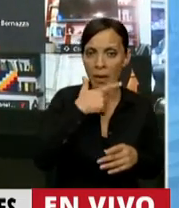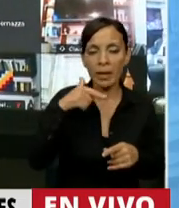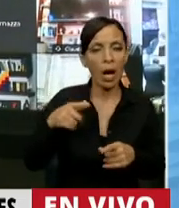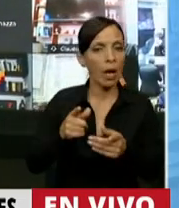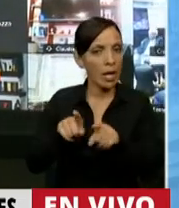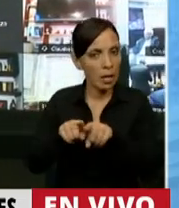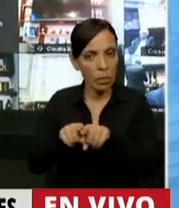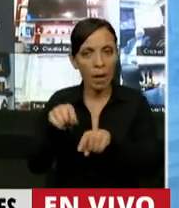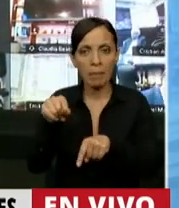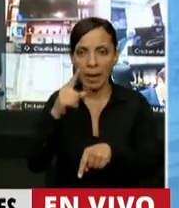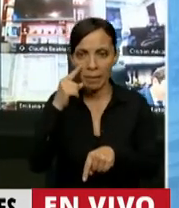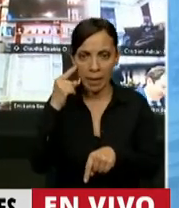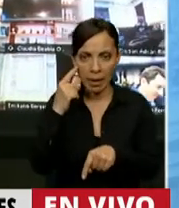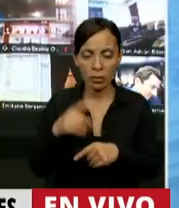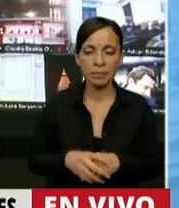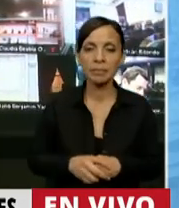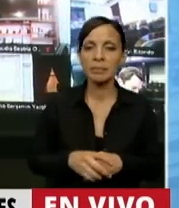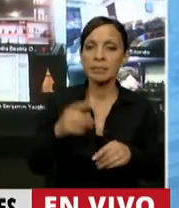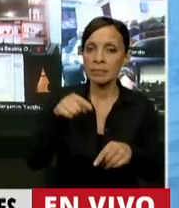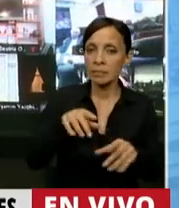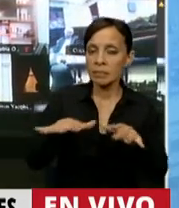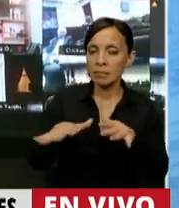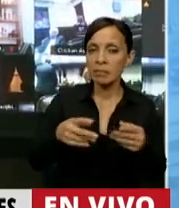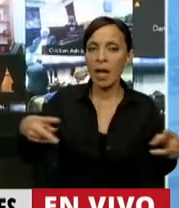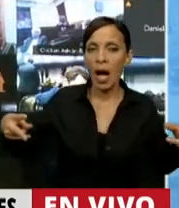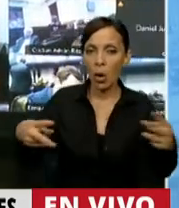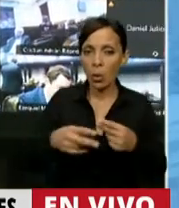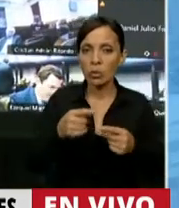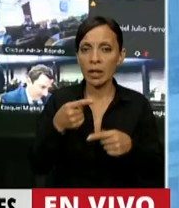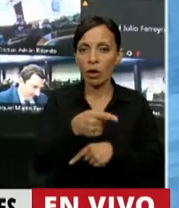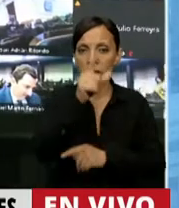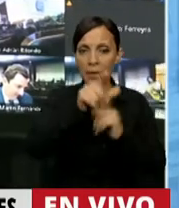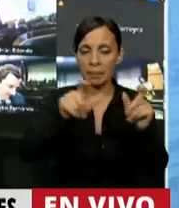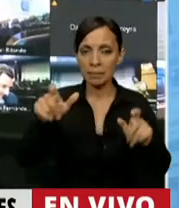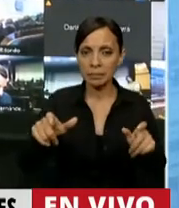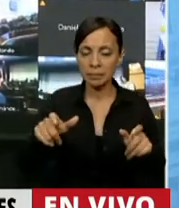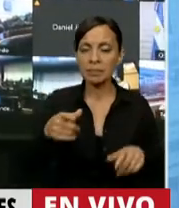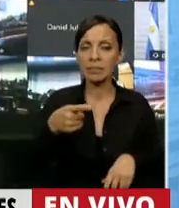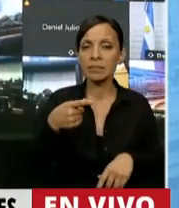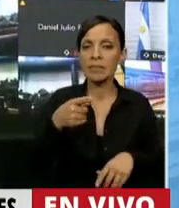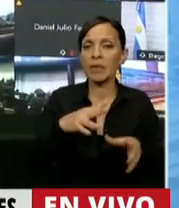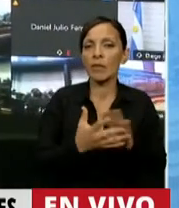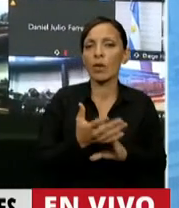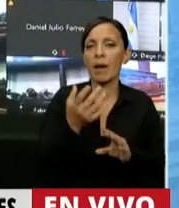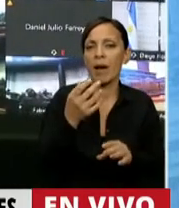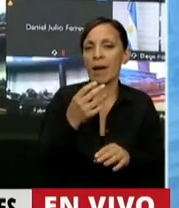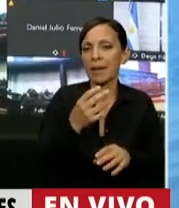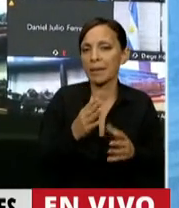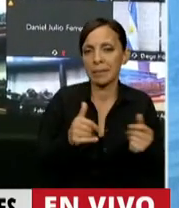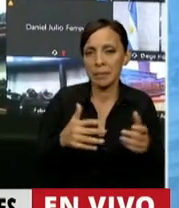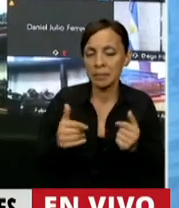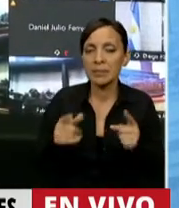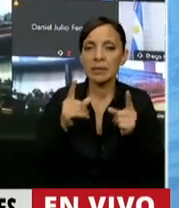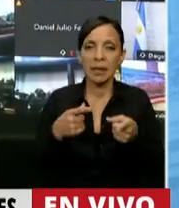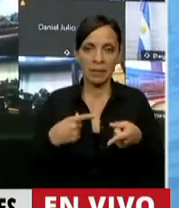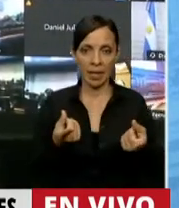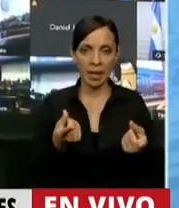Alberto Fernández. Y todo esto en el marco de ajuste sobre la población, precarización y por lo tanto la necesidad de alguna